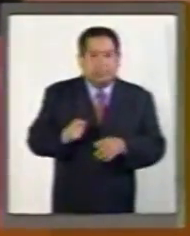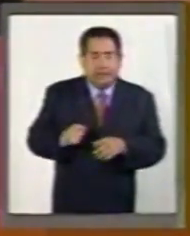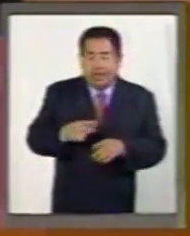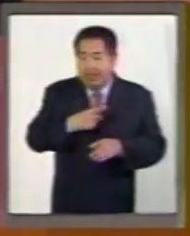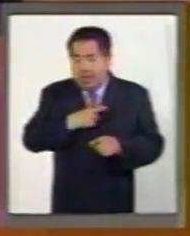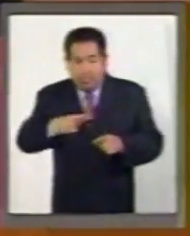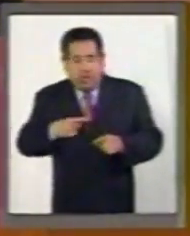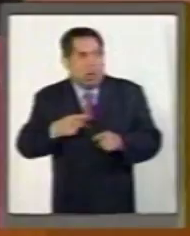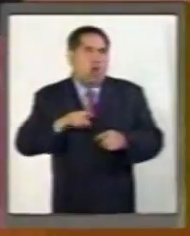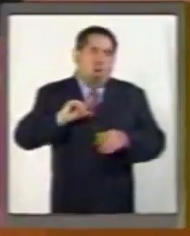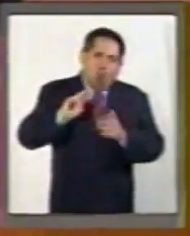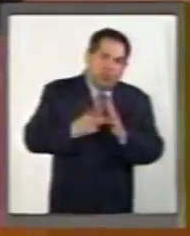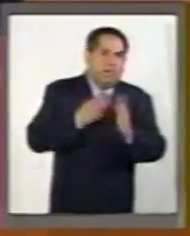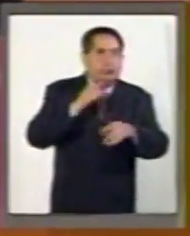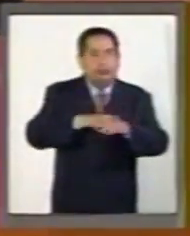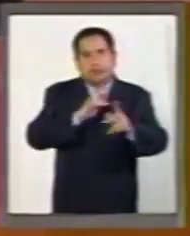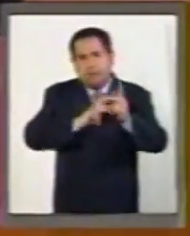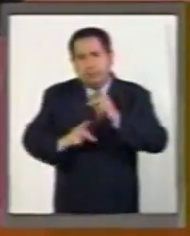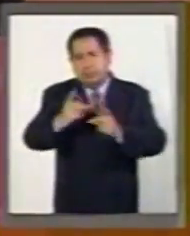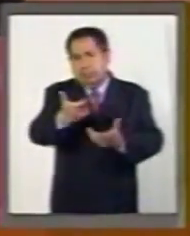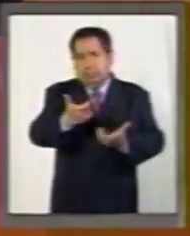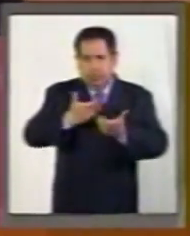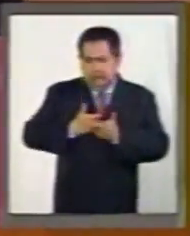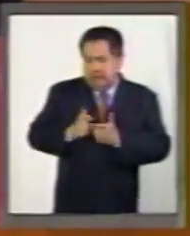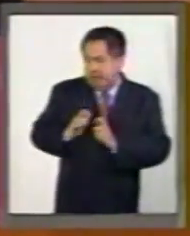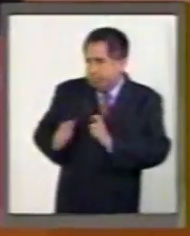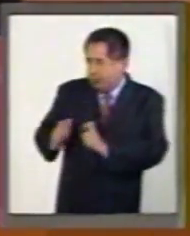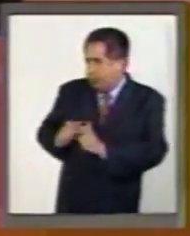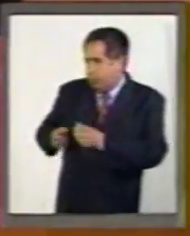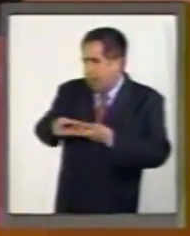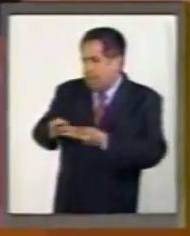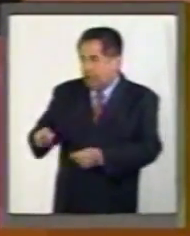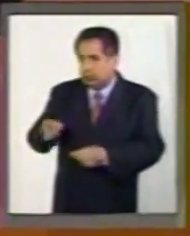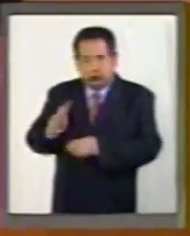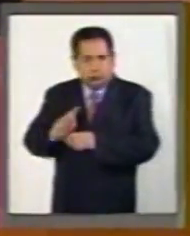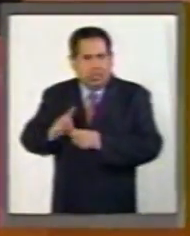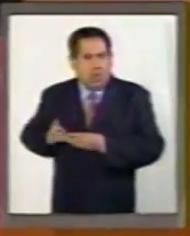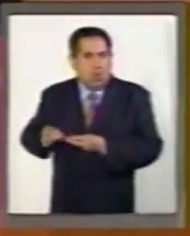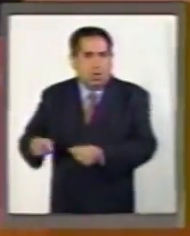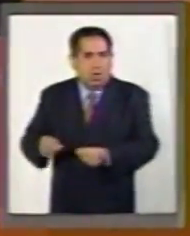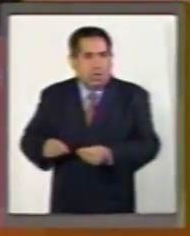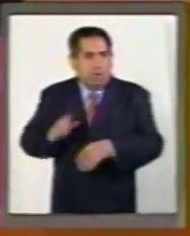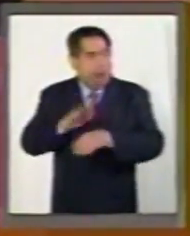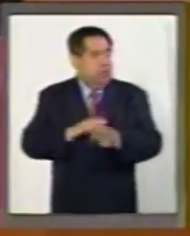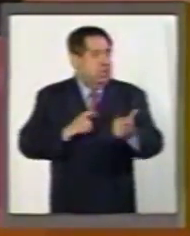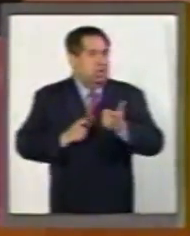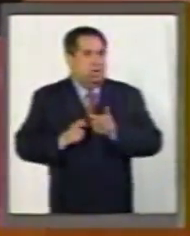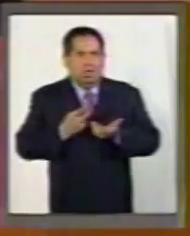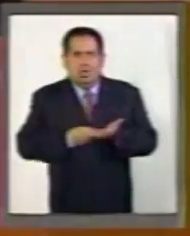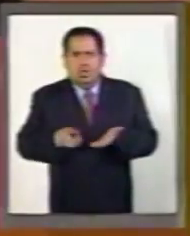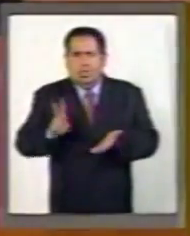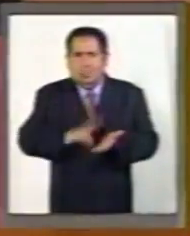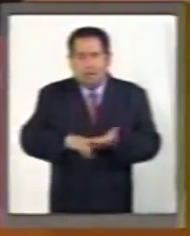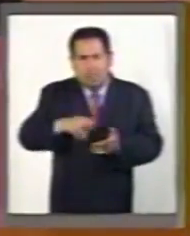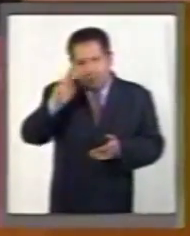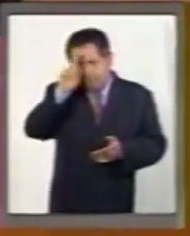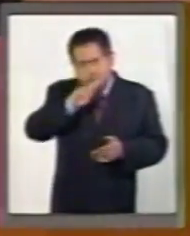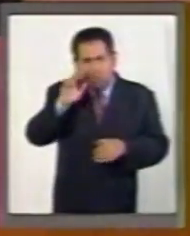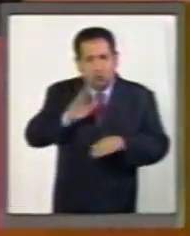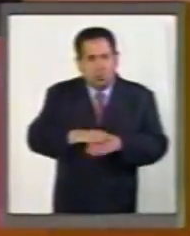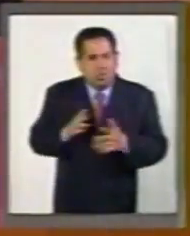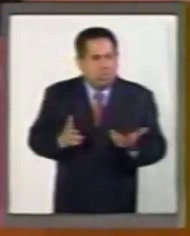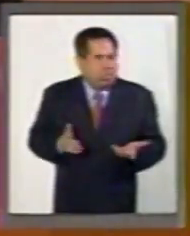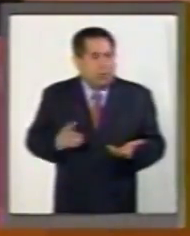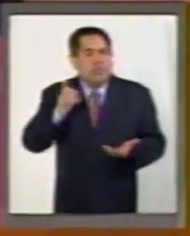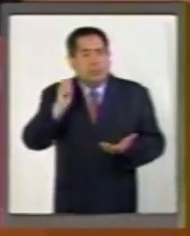tiene que pedir prestado para cubrir sus gastos corrientes, y eso implicará que para no seguir